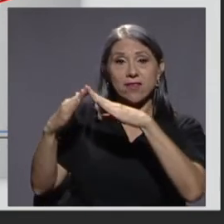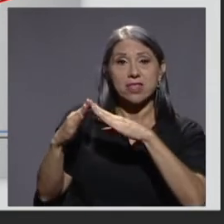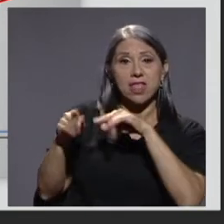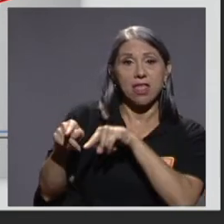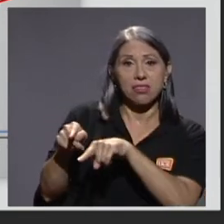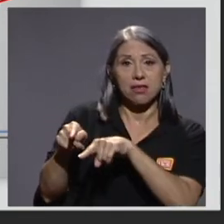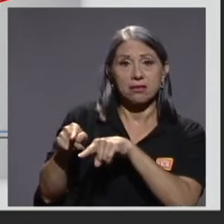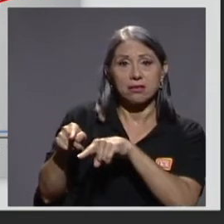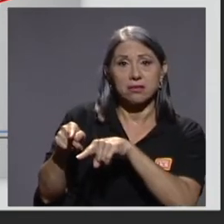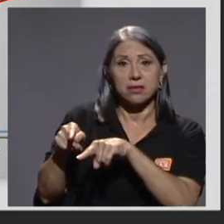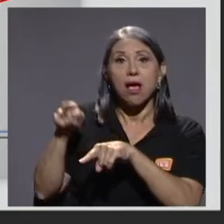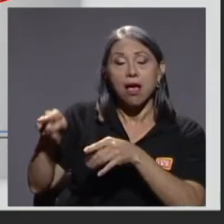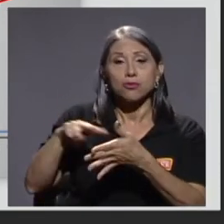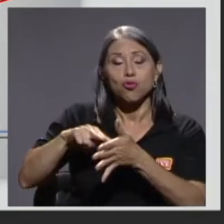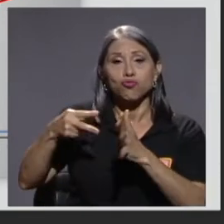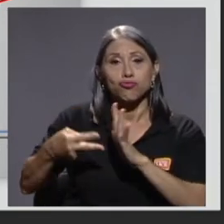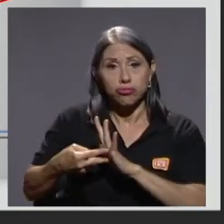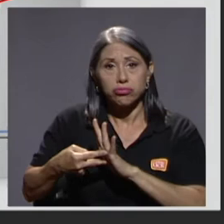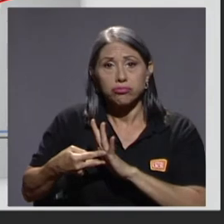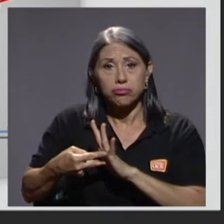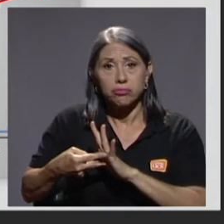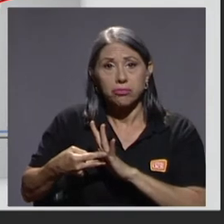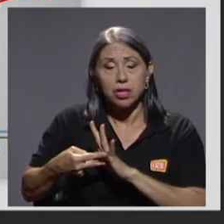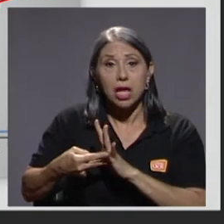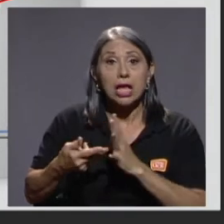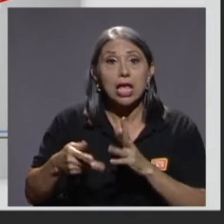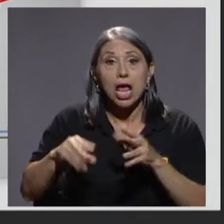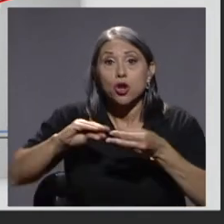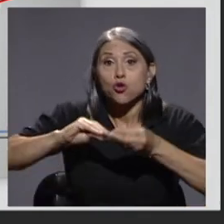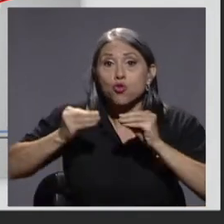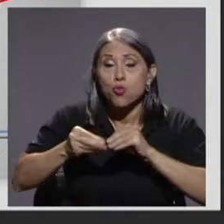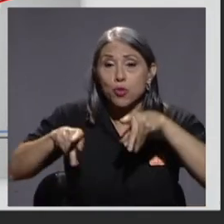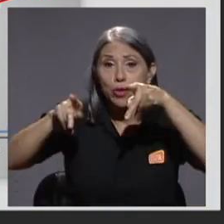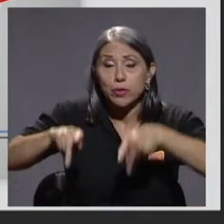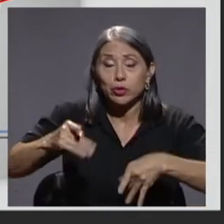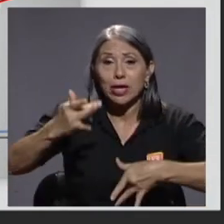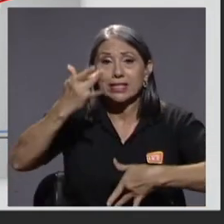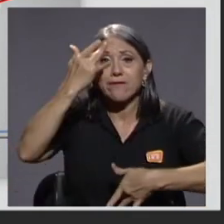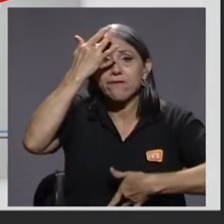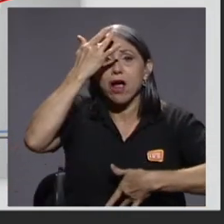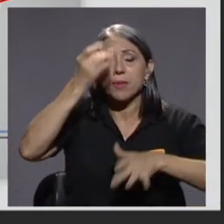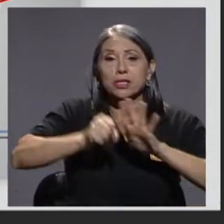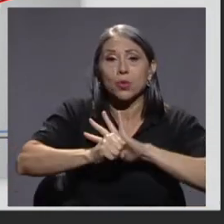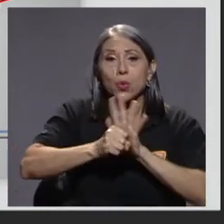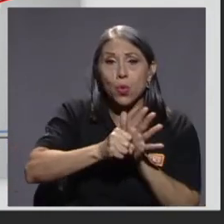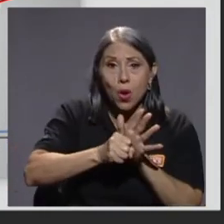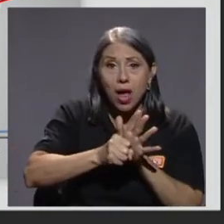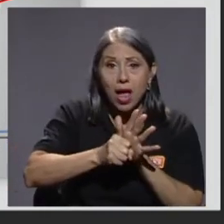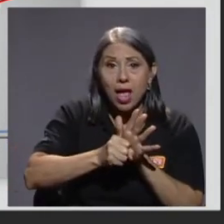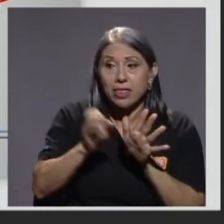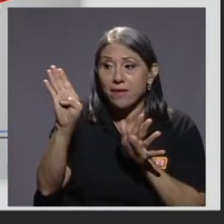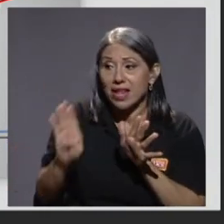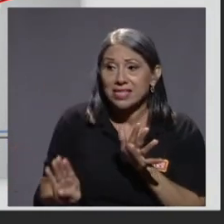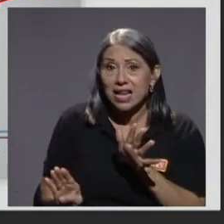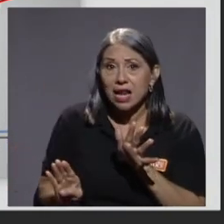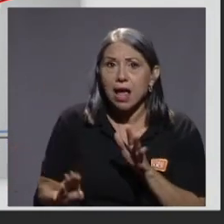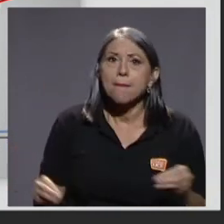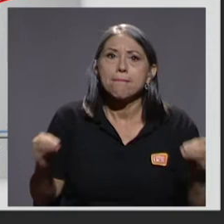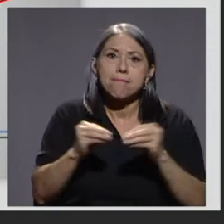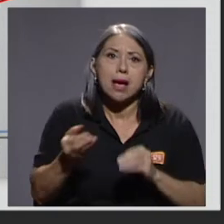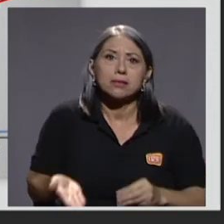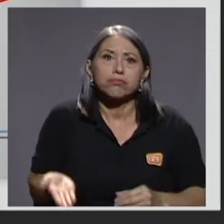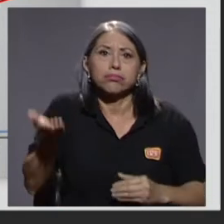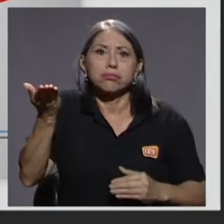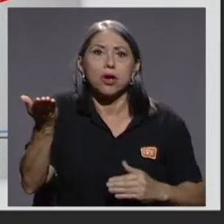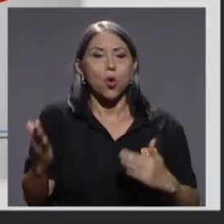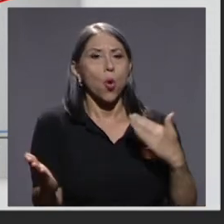nos indica que la cantidad de contagios que va a tener Brasil va a ser mucho mayor de la cantidad de contagios que va a tener